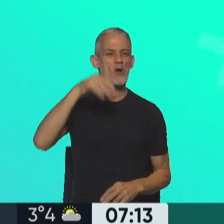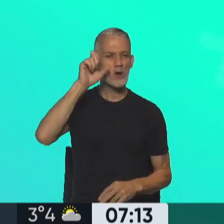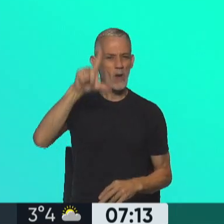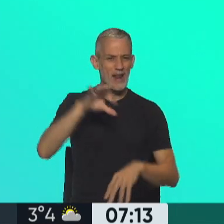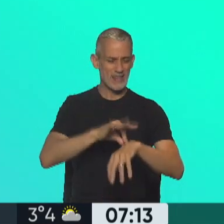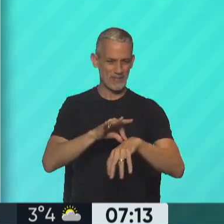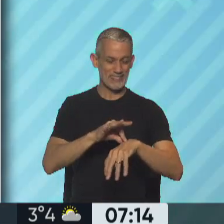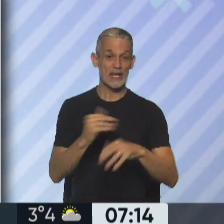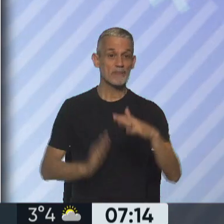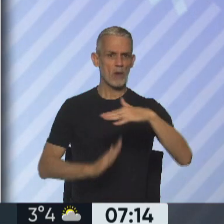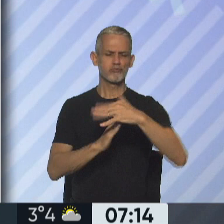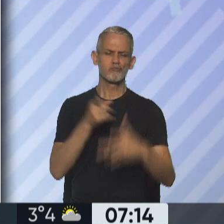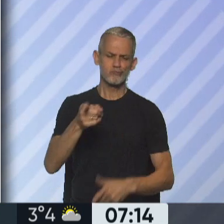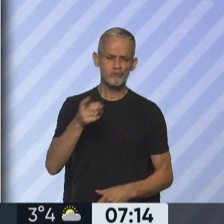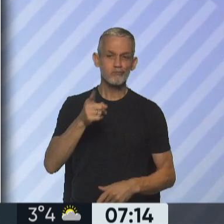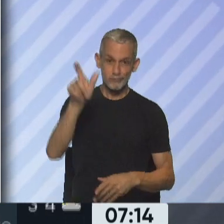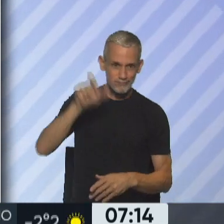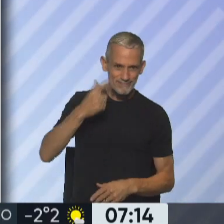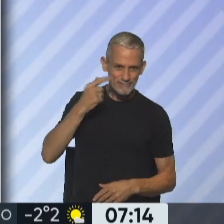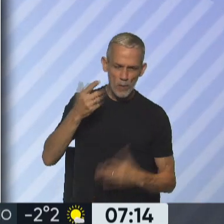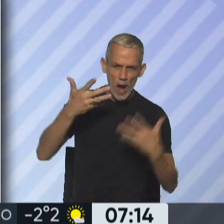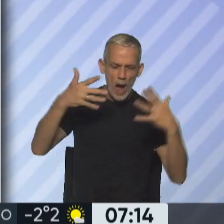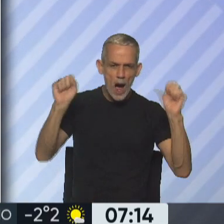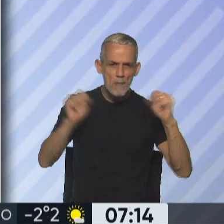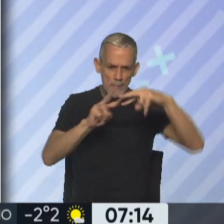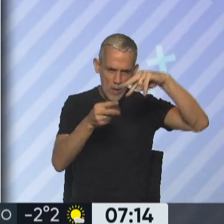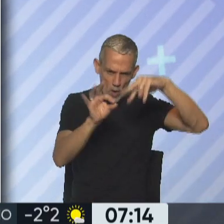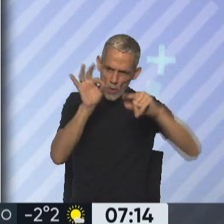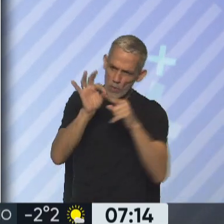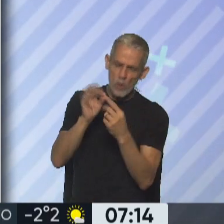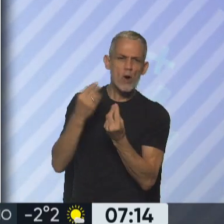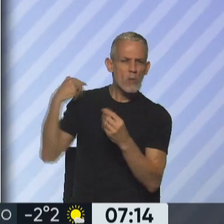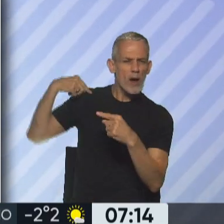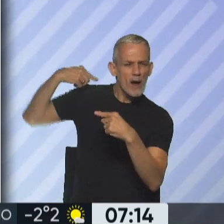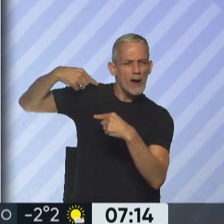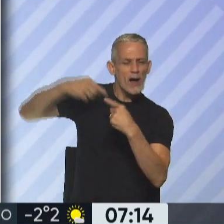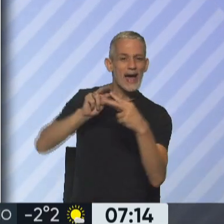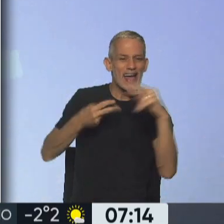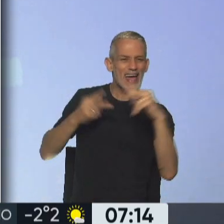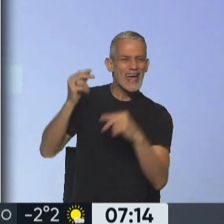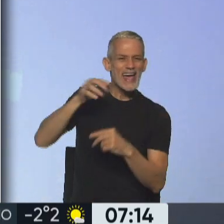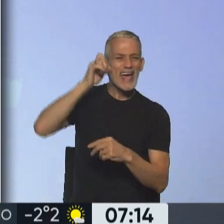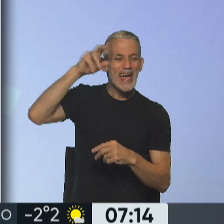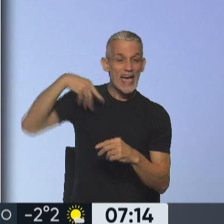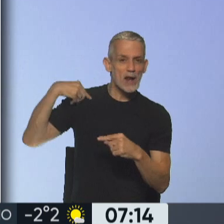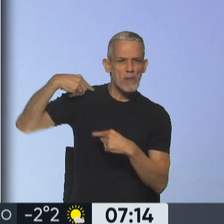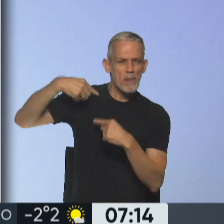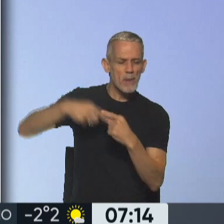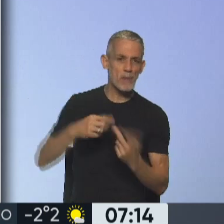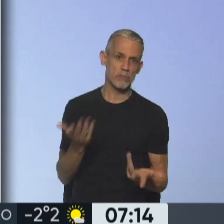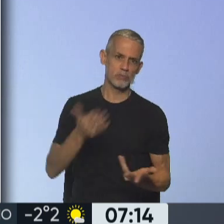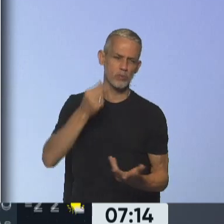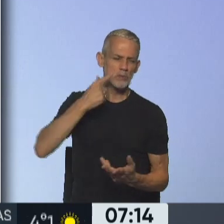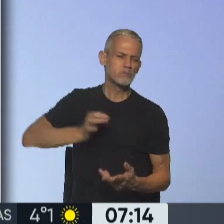conocer. Las autoridades destacaron que el biólogo descubrió que se había producido una transferencia de genes de estos homínidos